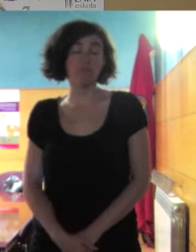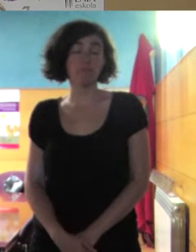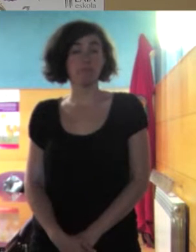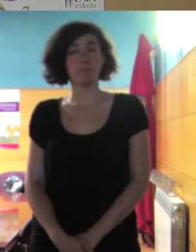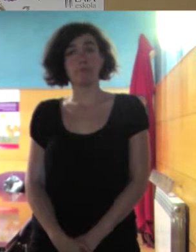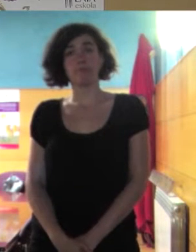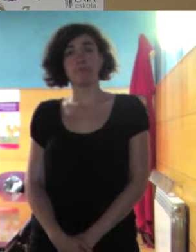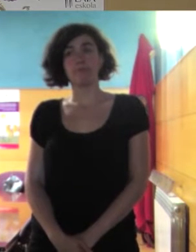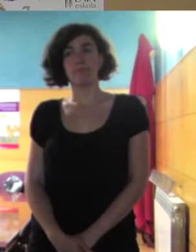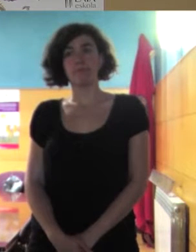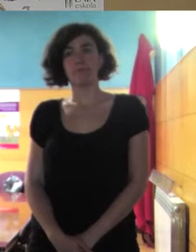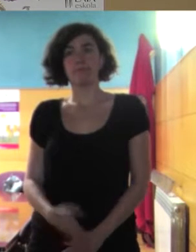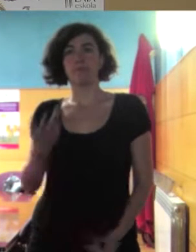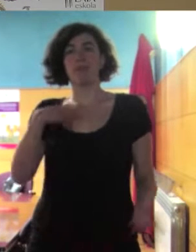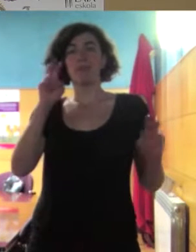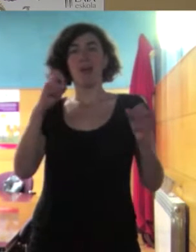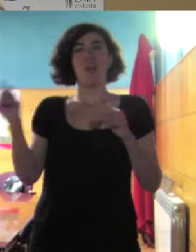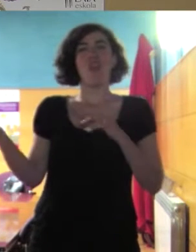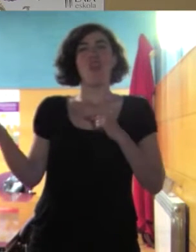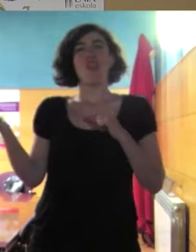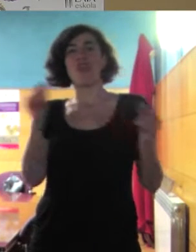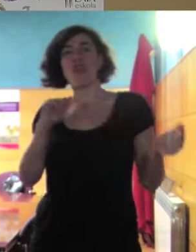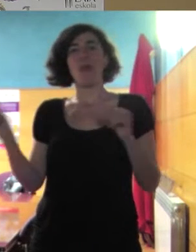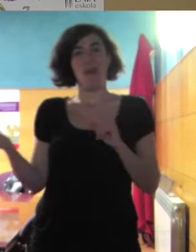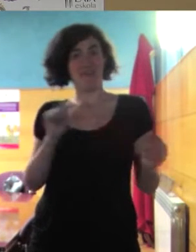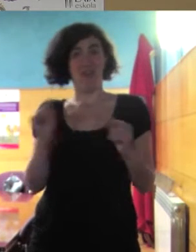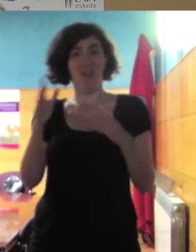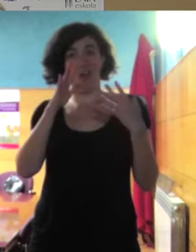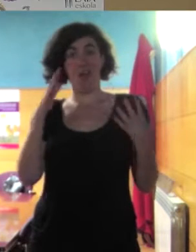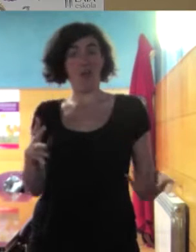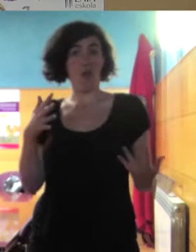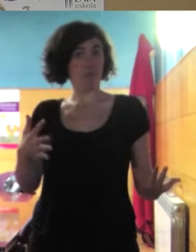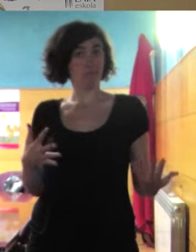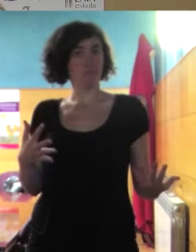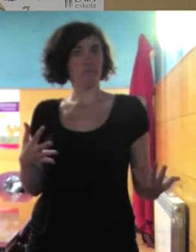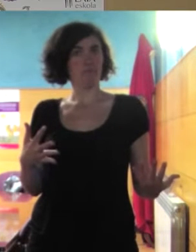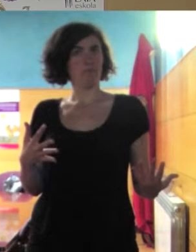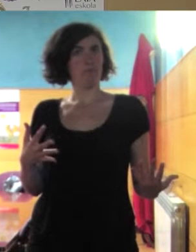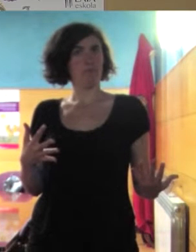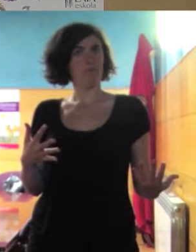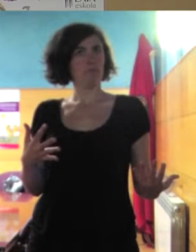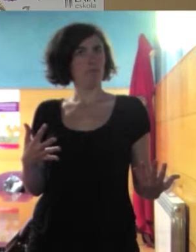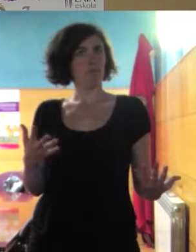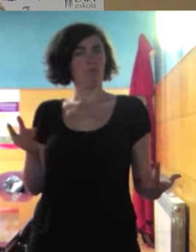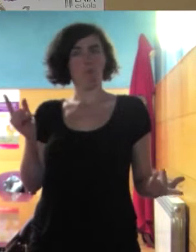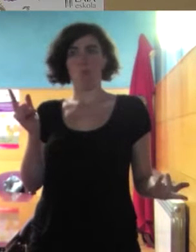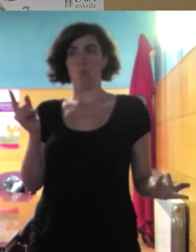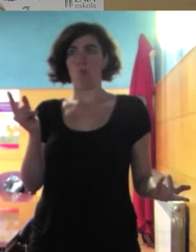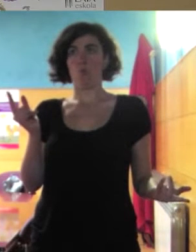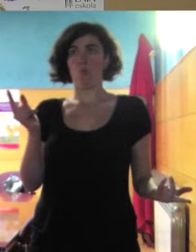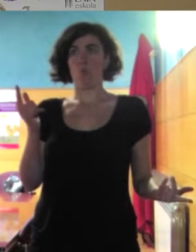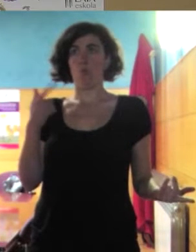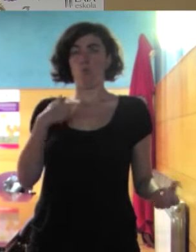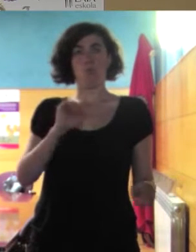y claro este debate que está en la sociedad toma cuerpo en el